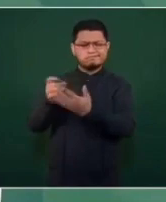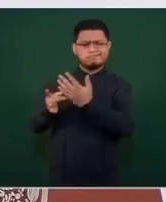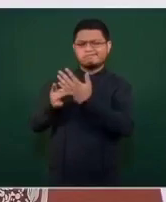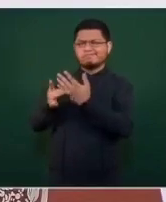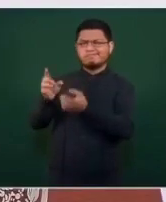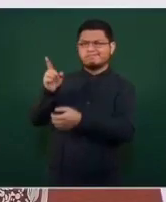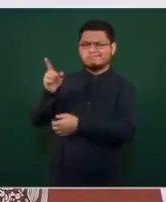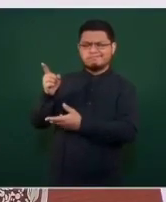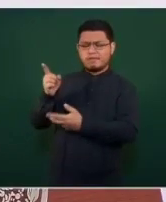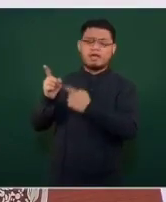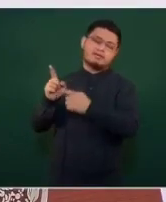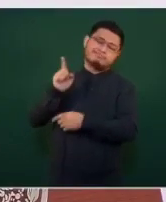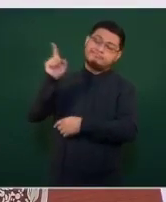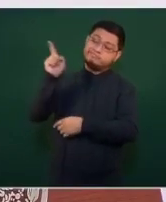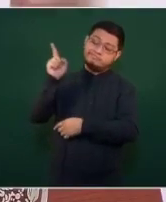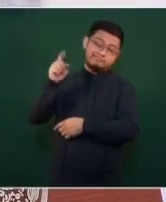de arriba.